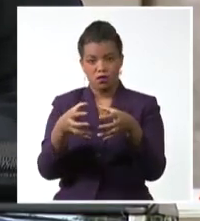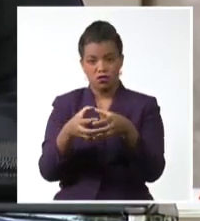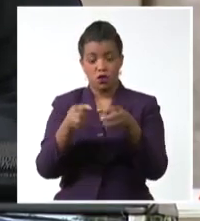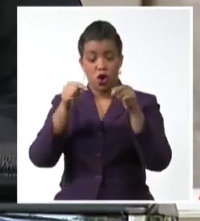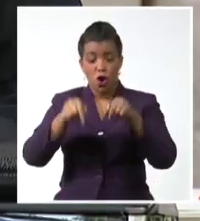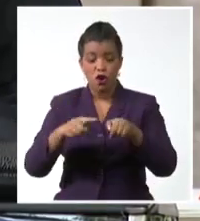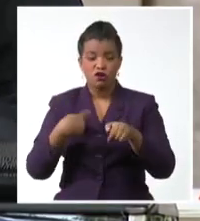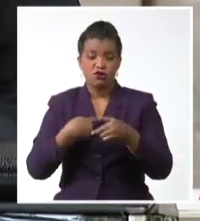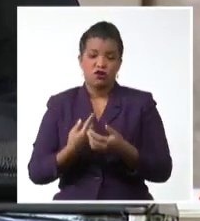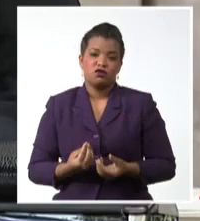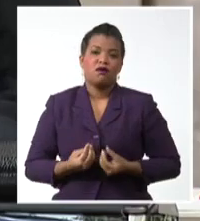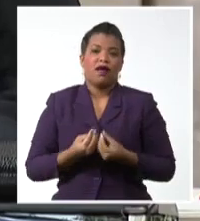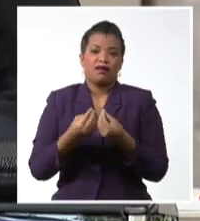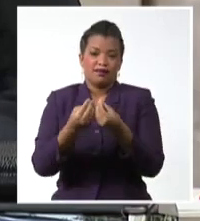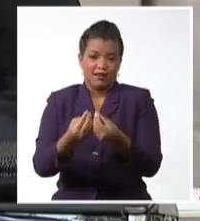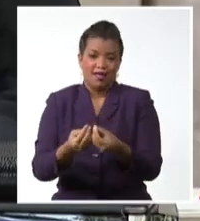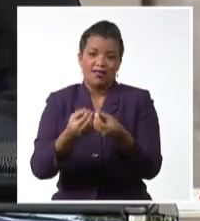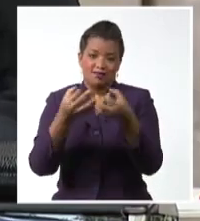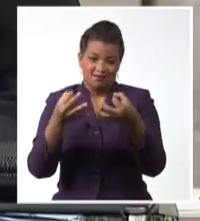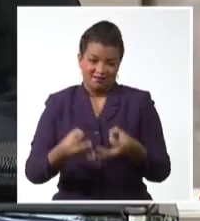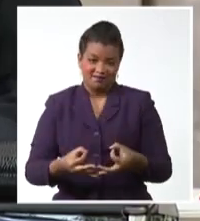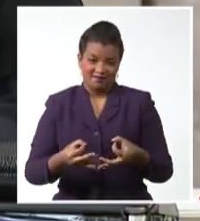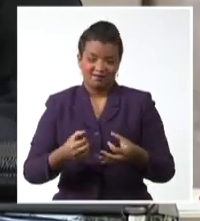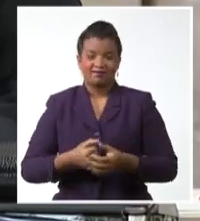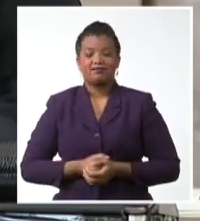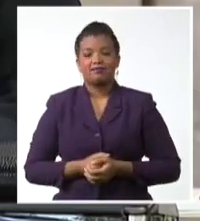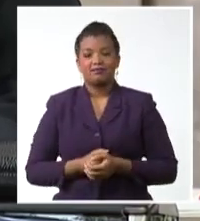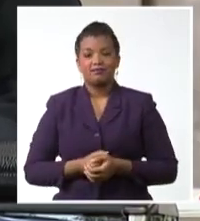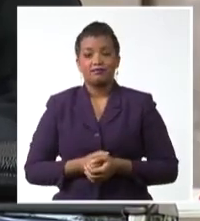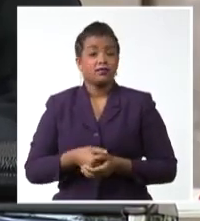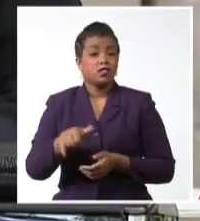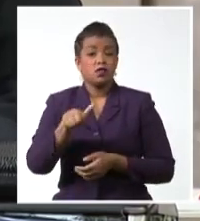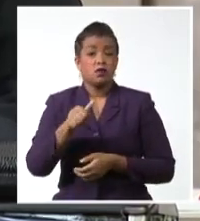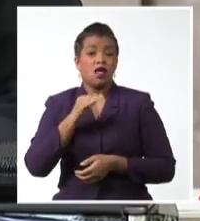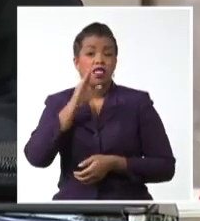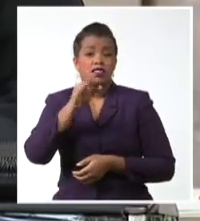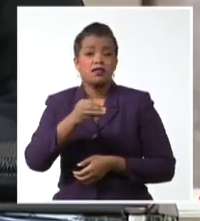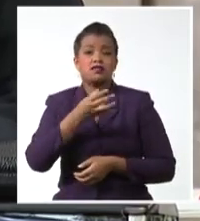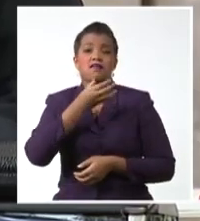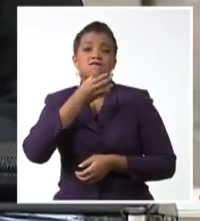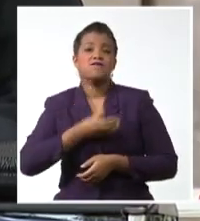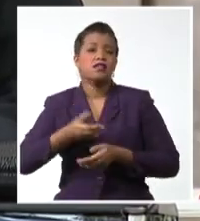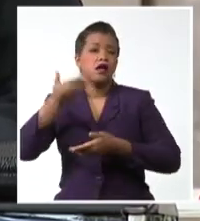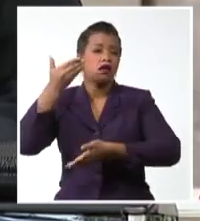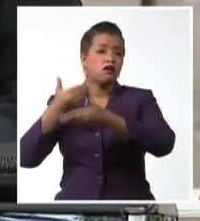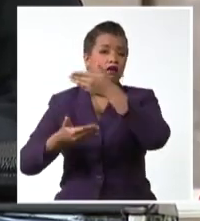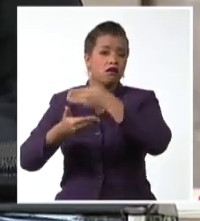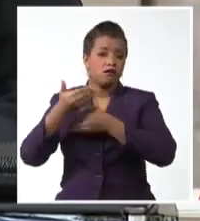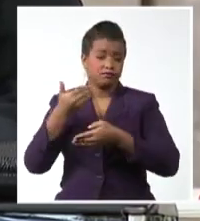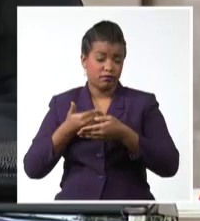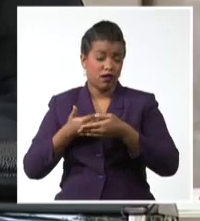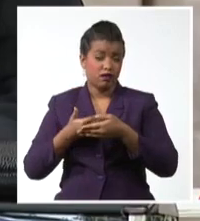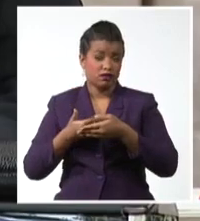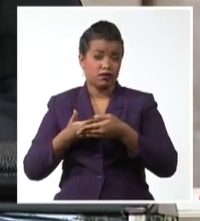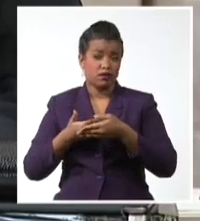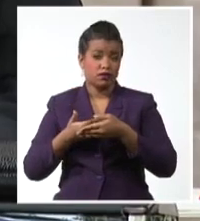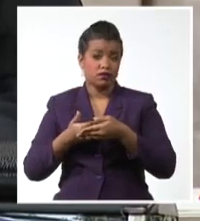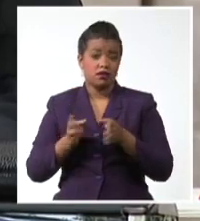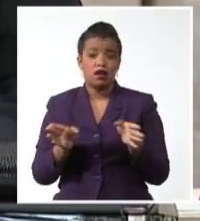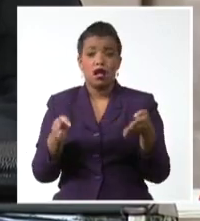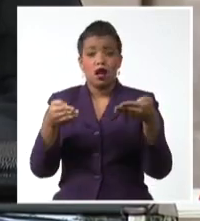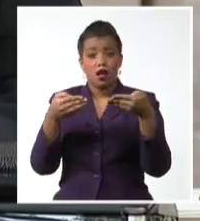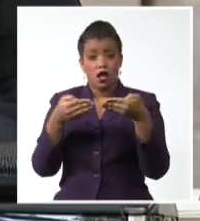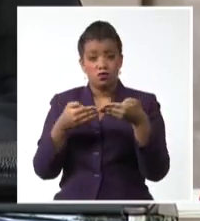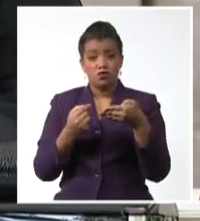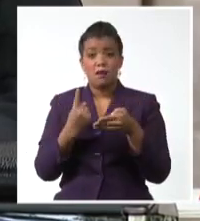entregamos formalmente como dijo nuestro líder histórico el comandante en jefe Fidel Castro Ruz en la clausura de la